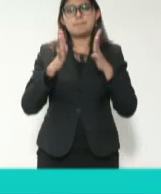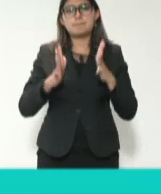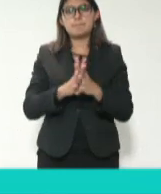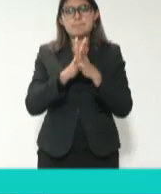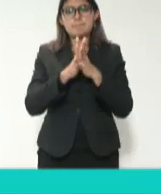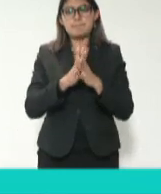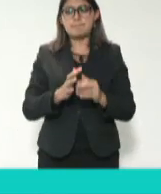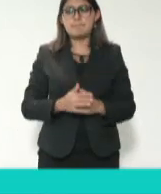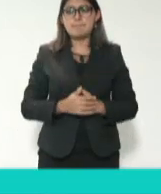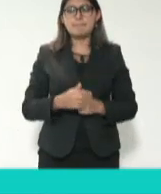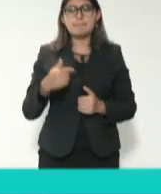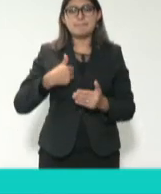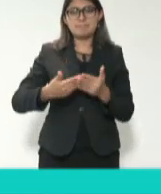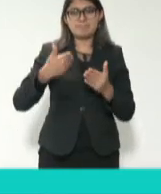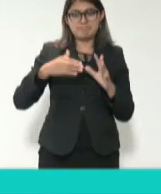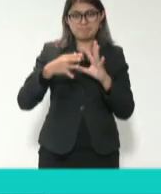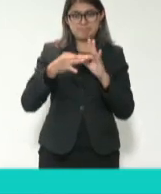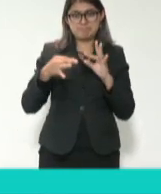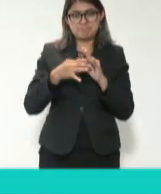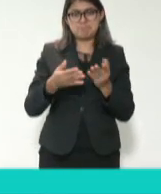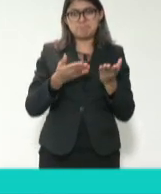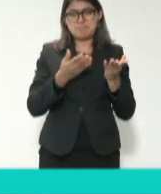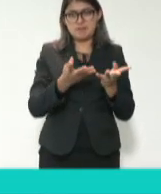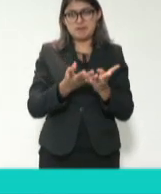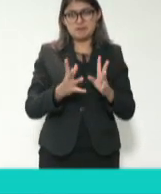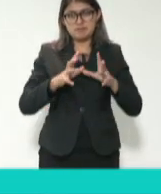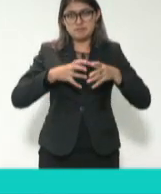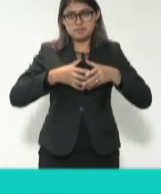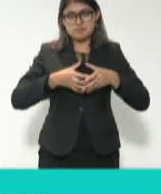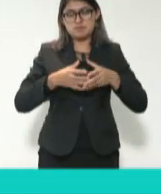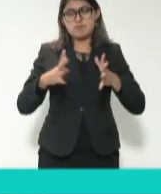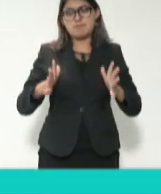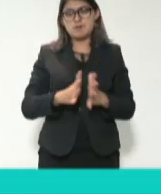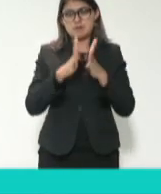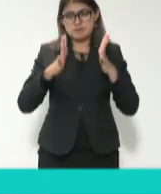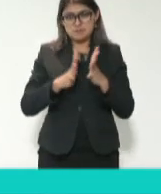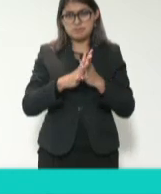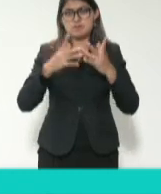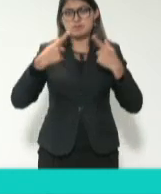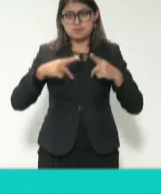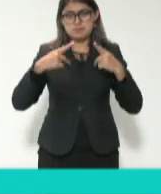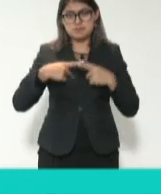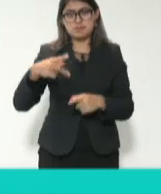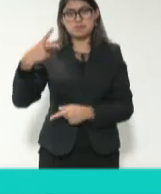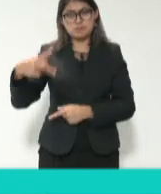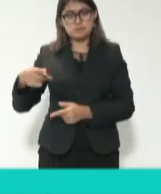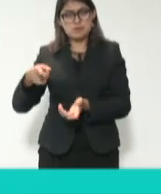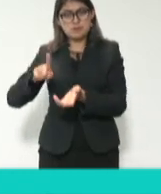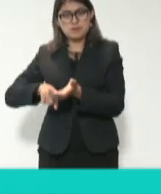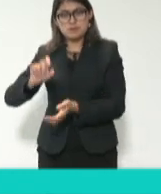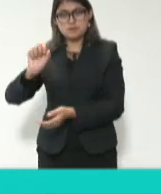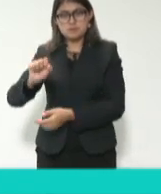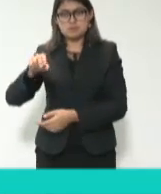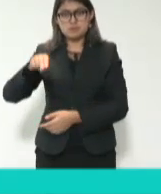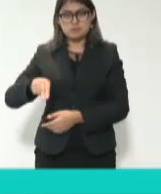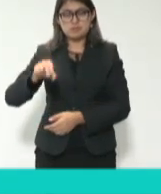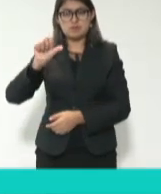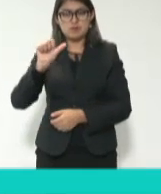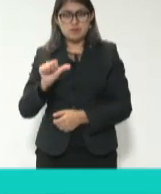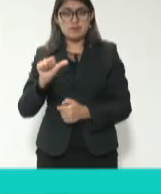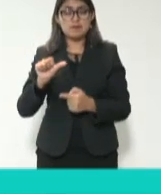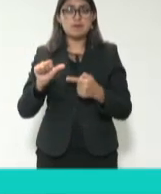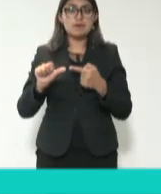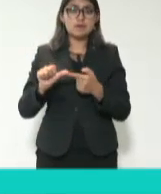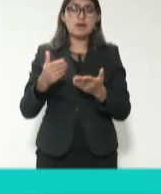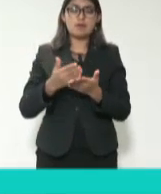como ya lo dije, es miembro del Consejo de Participación Ciudadana del Sistema Nacional Anticorrupción